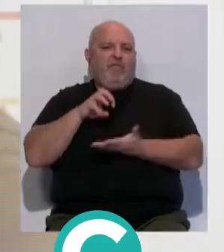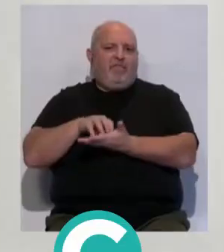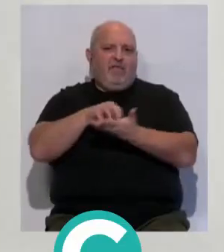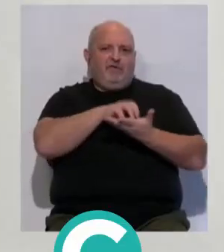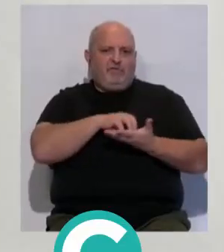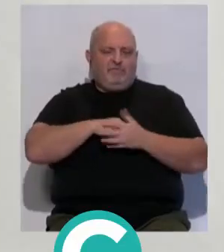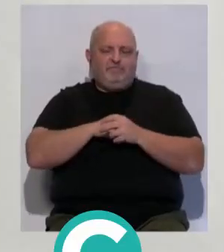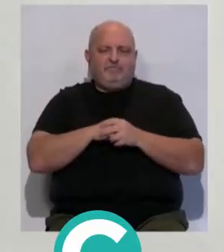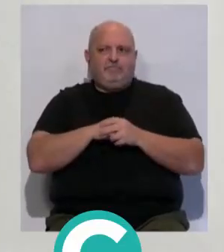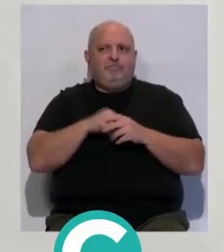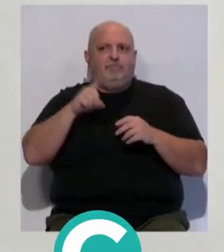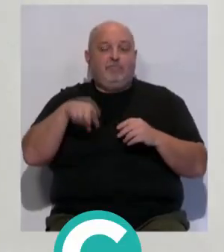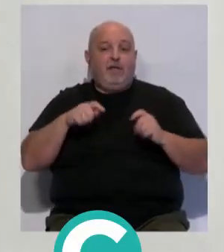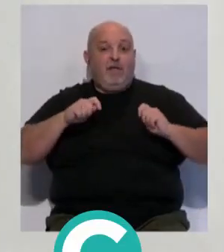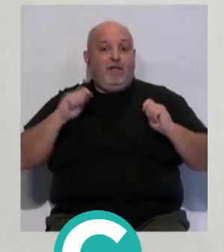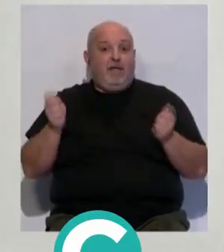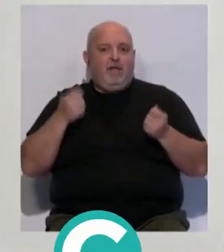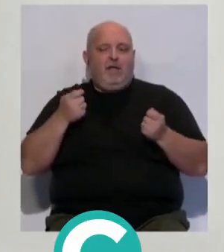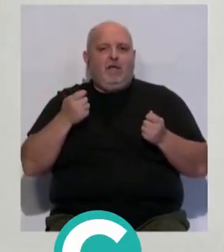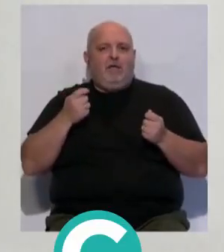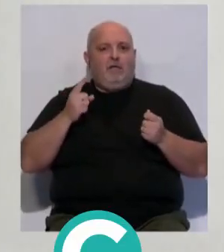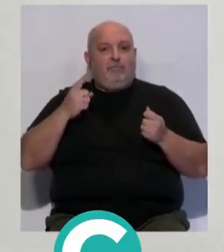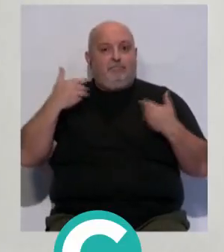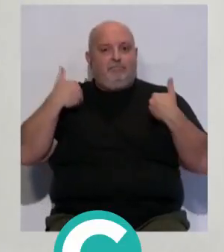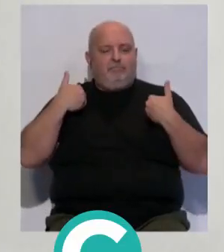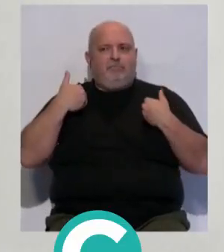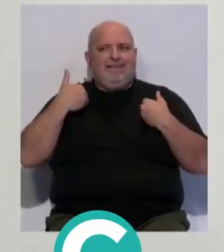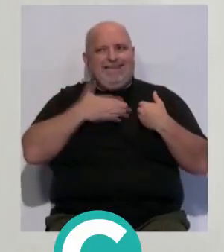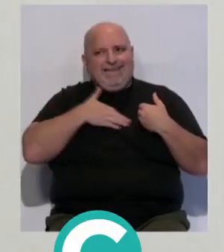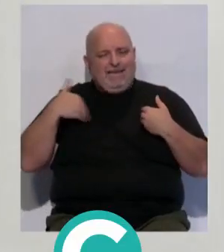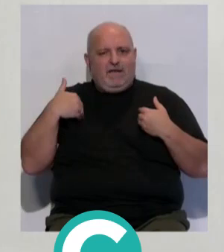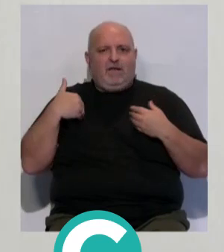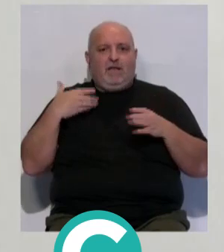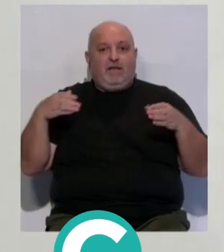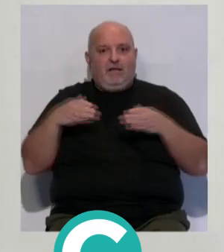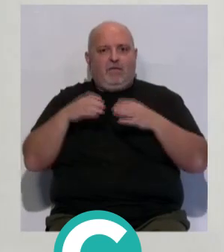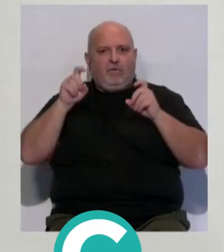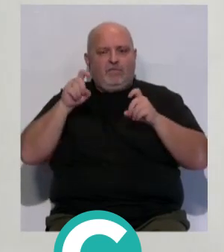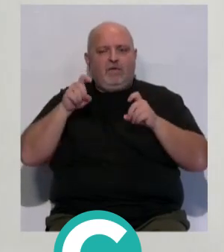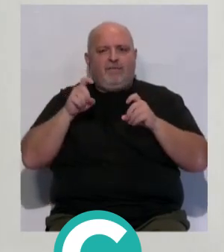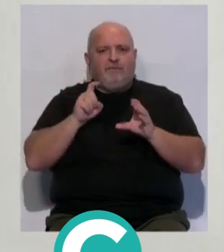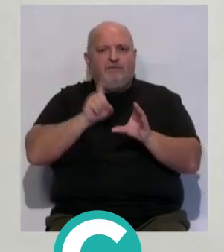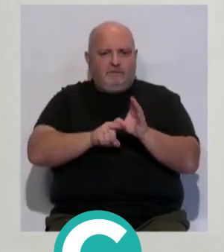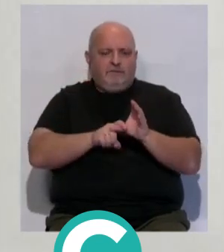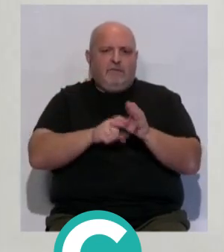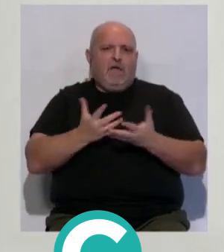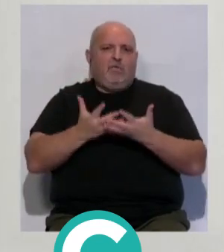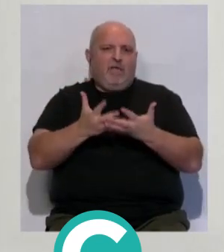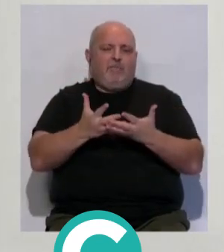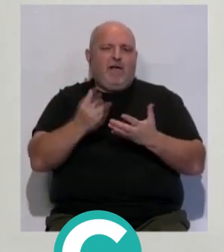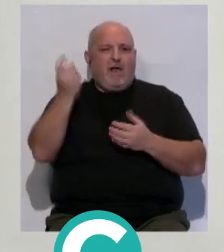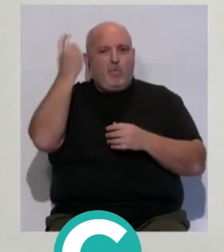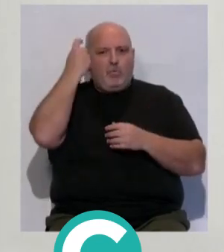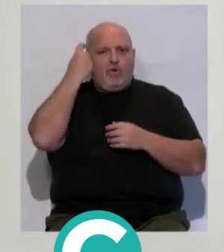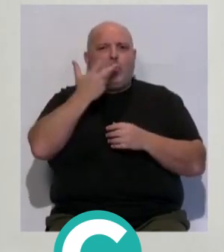los niveles. Además, con esta campaña, desde la dirección han querido que toda la comunidad educativa se implique, ayudando a que los